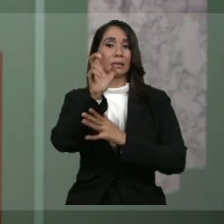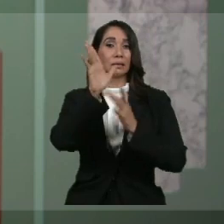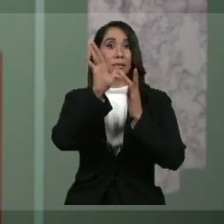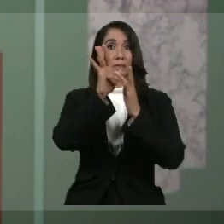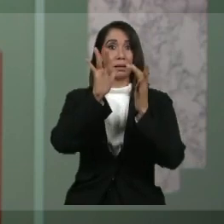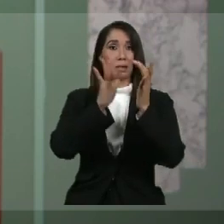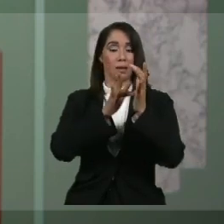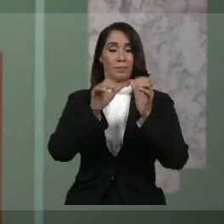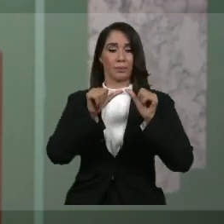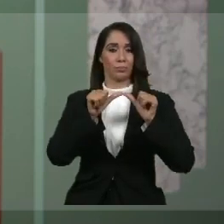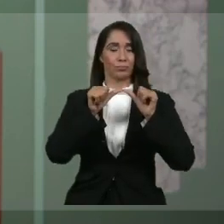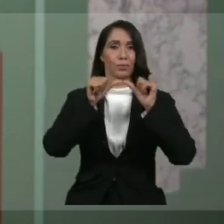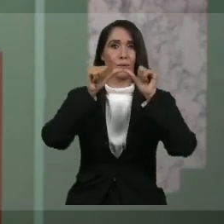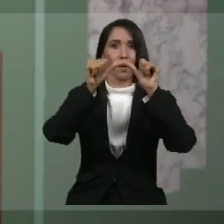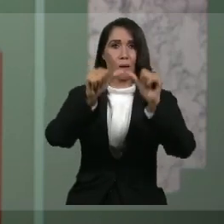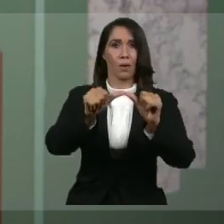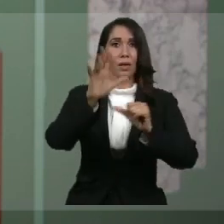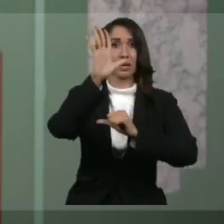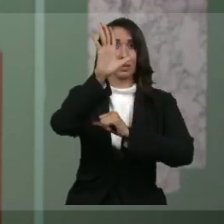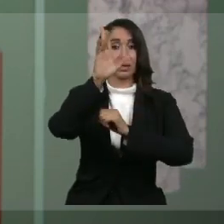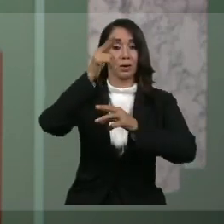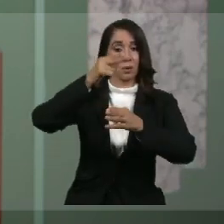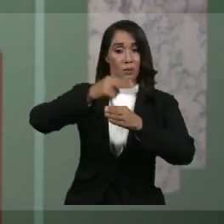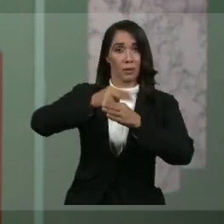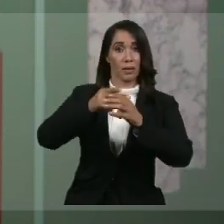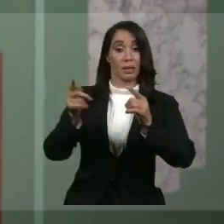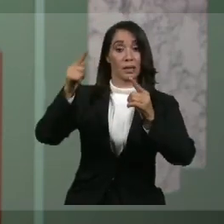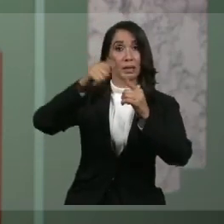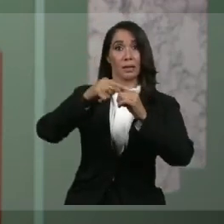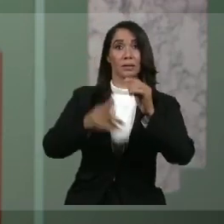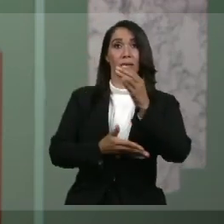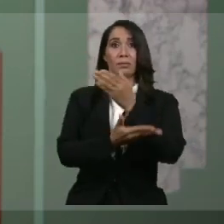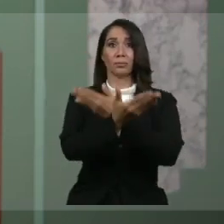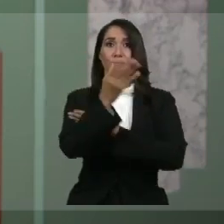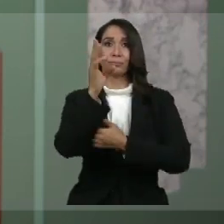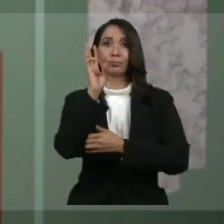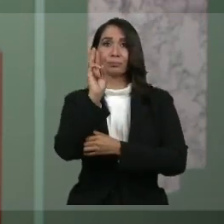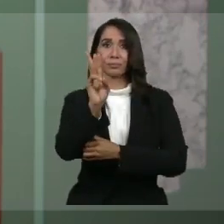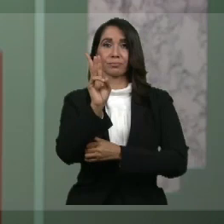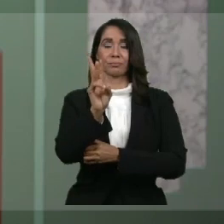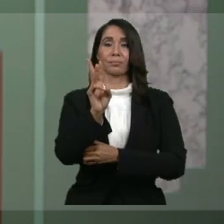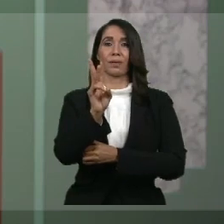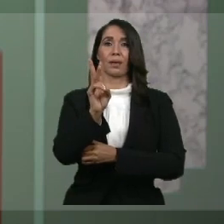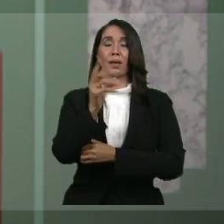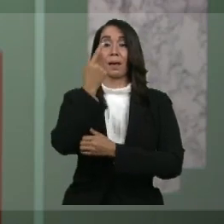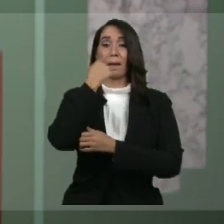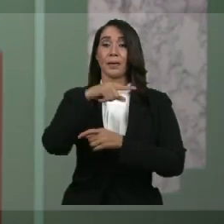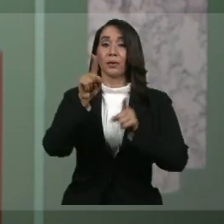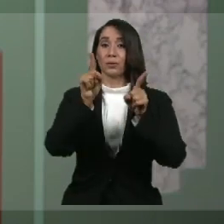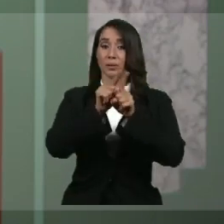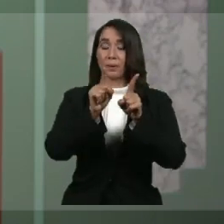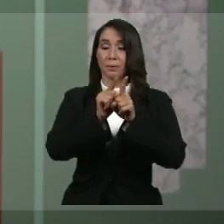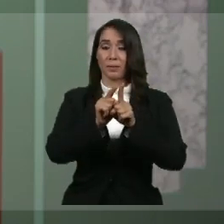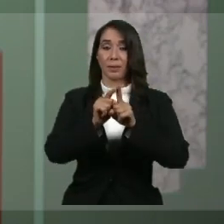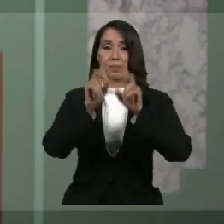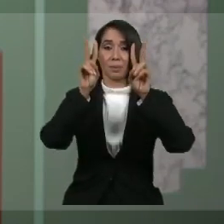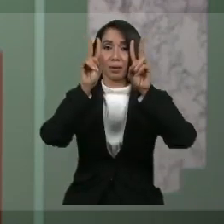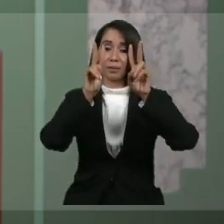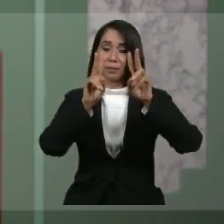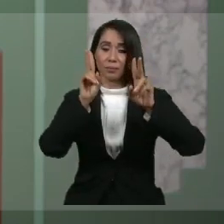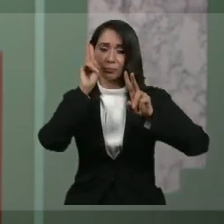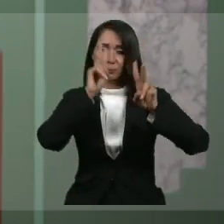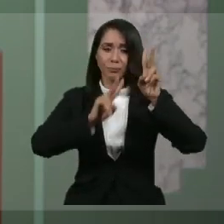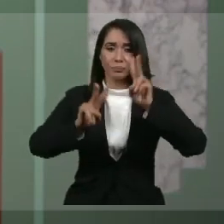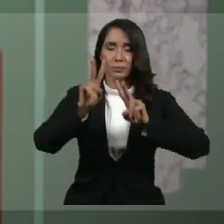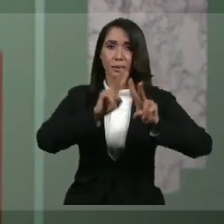Seguirá aplicándose de 5 de la tarde a 6 de la mañana. Pero se ampliará la vigilancia en las calles